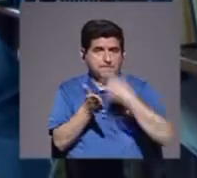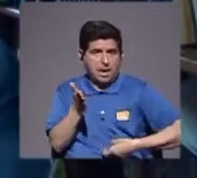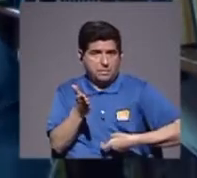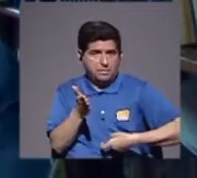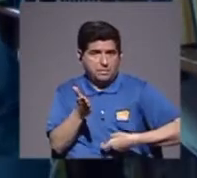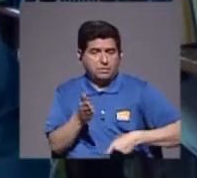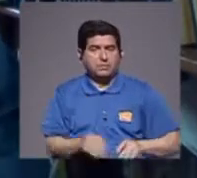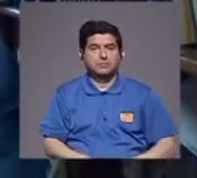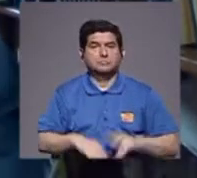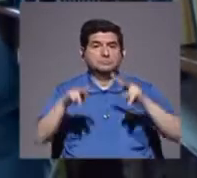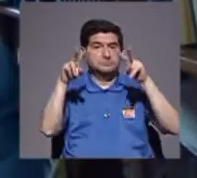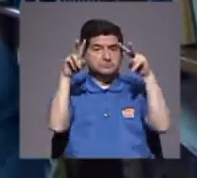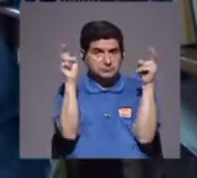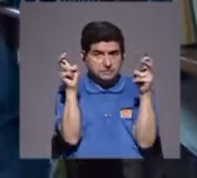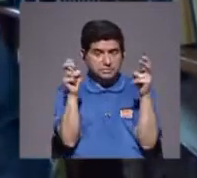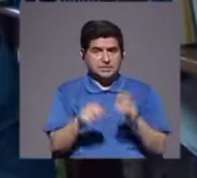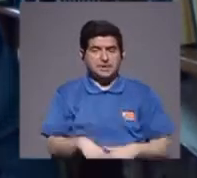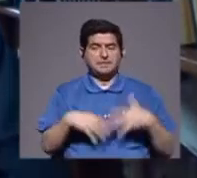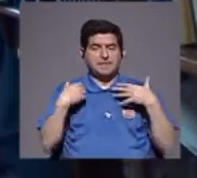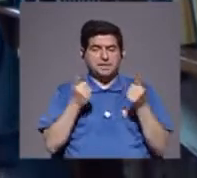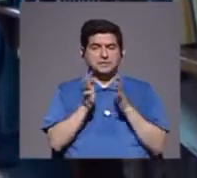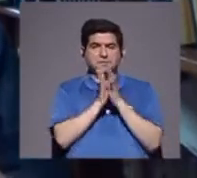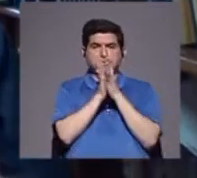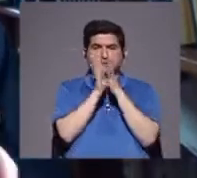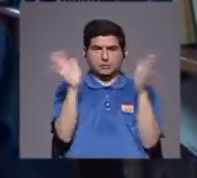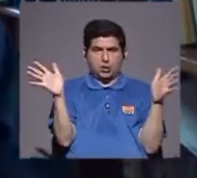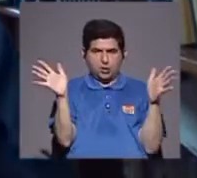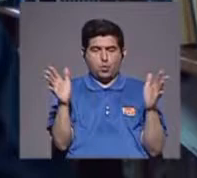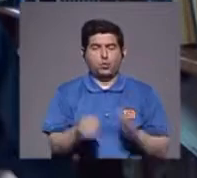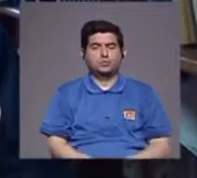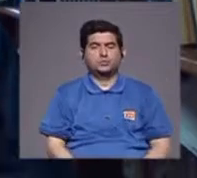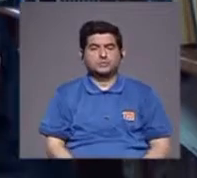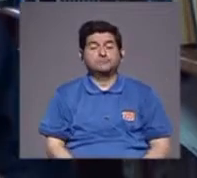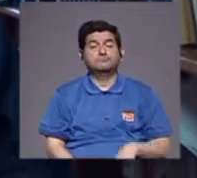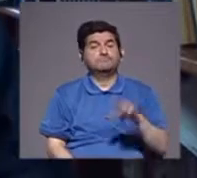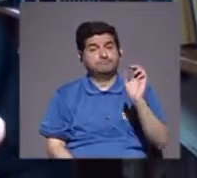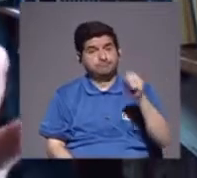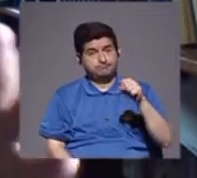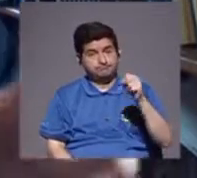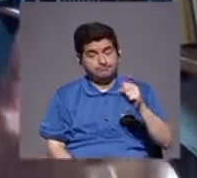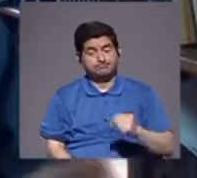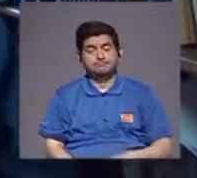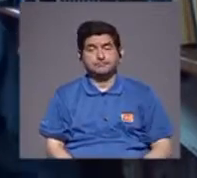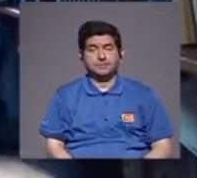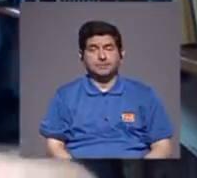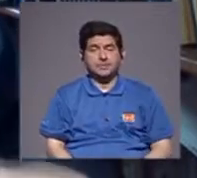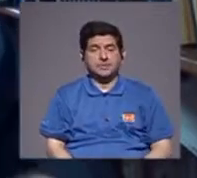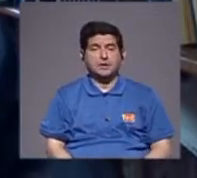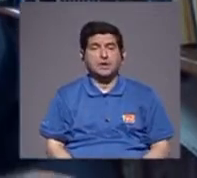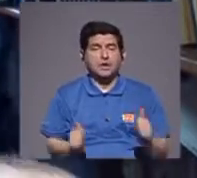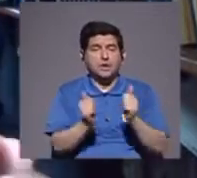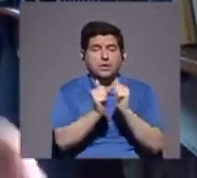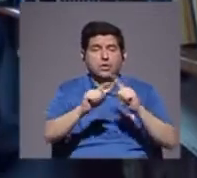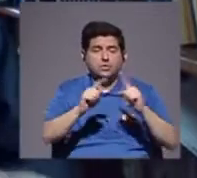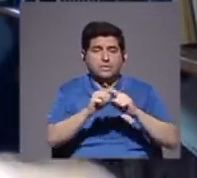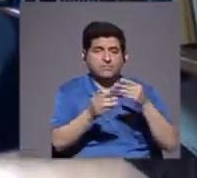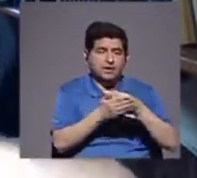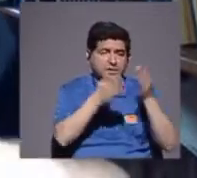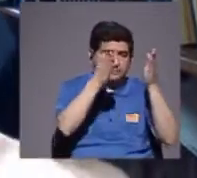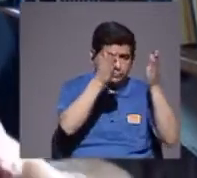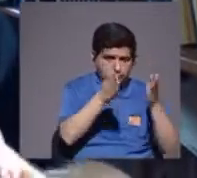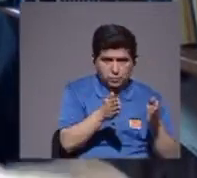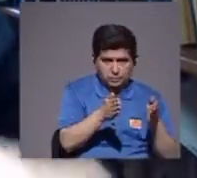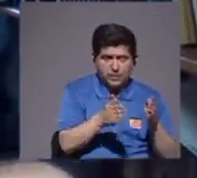el tema de salud pública, tocado efectivamente con una agrupación de consumidores que